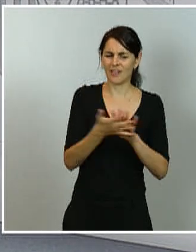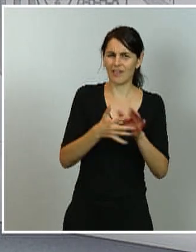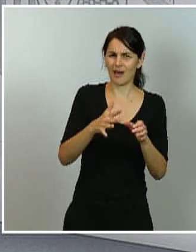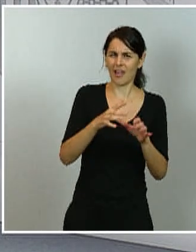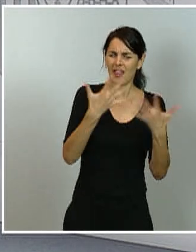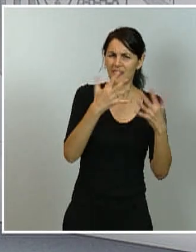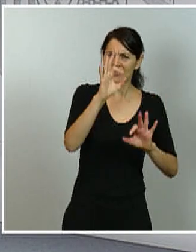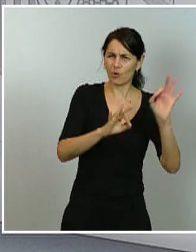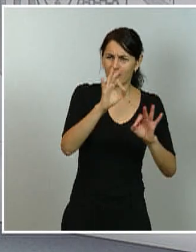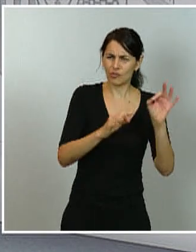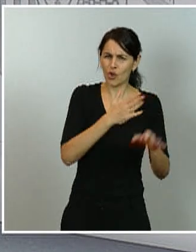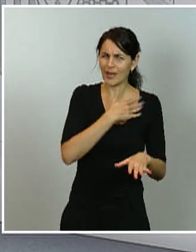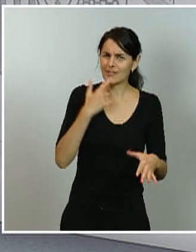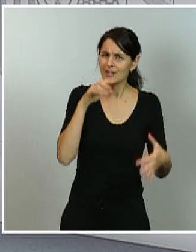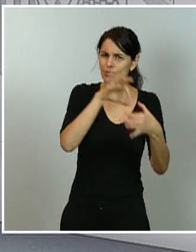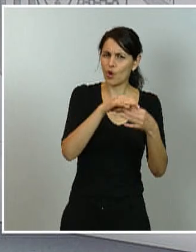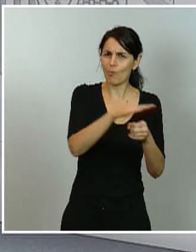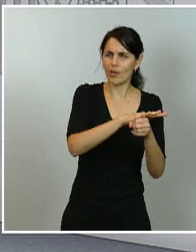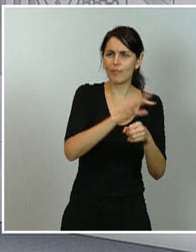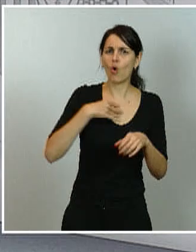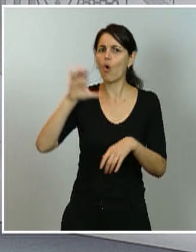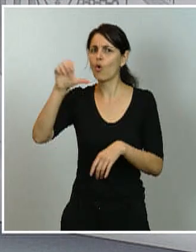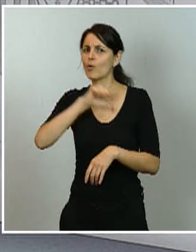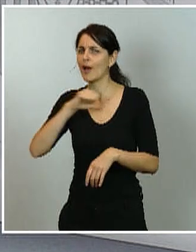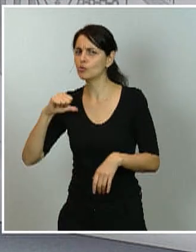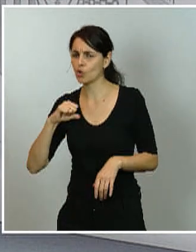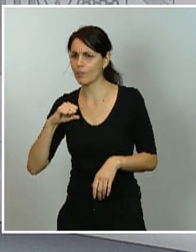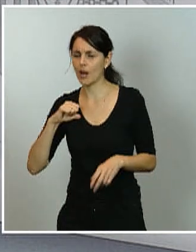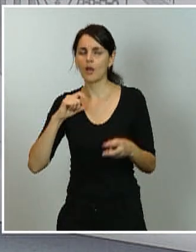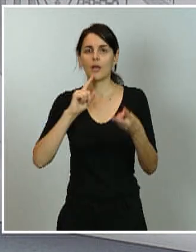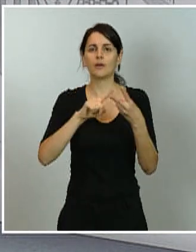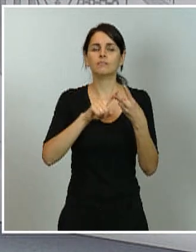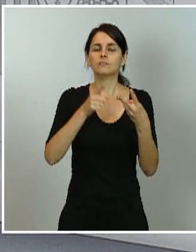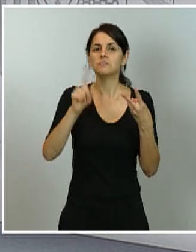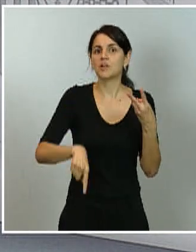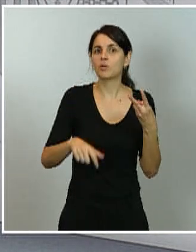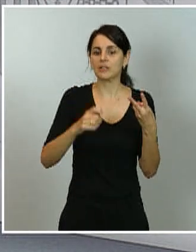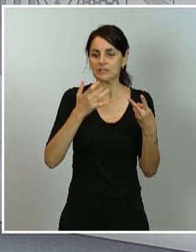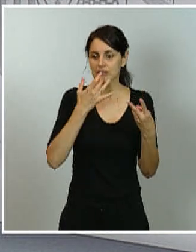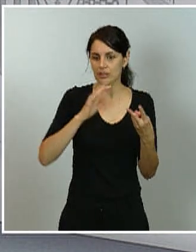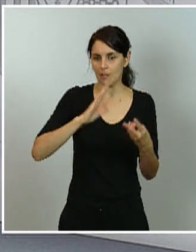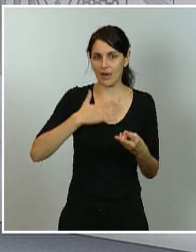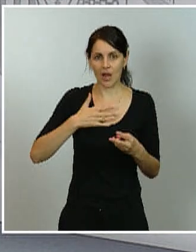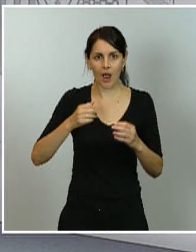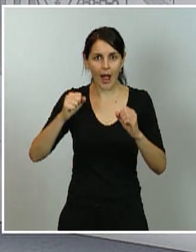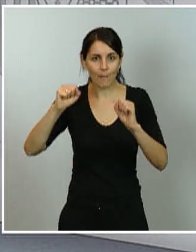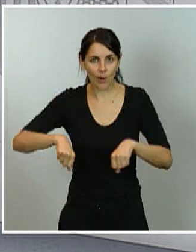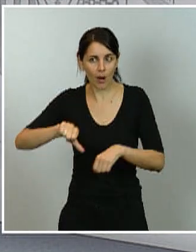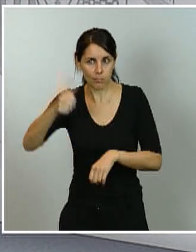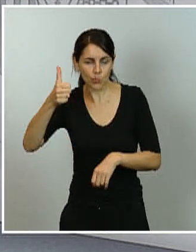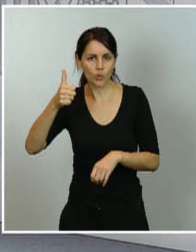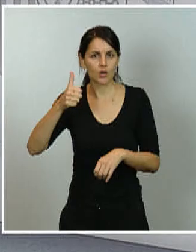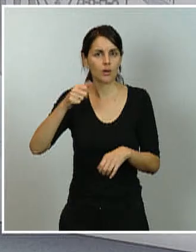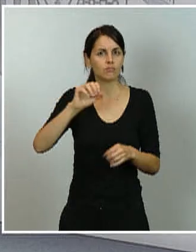autónomas. Eso en primer lugar. Y después, ¿cuándo entrarán en vigor estas semana? ¿Se aprueba? ¿Cuándo entrarán en vigor y en Madrid? ¿En qué